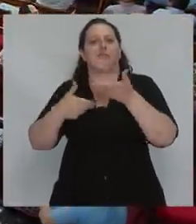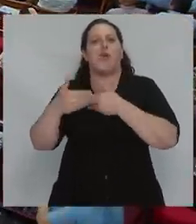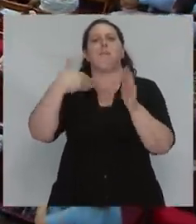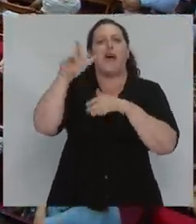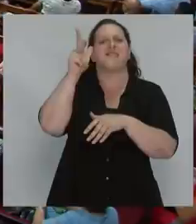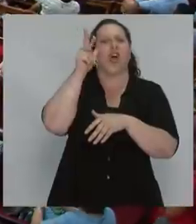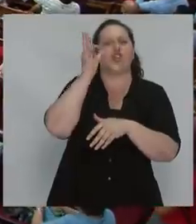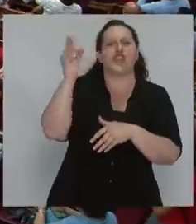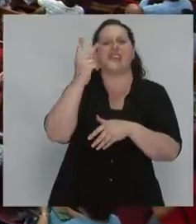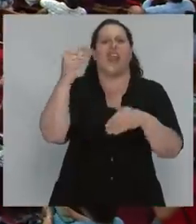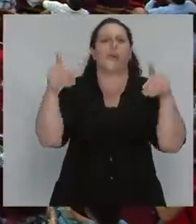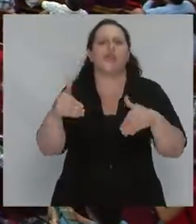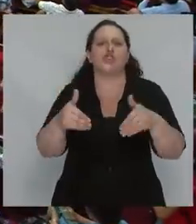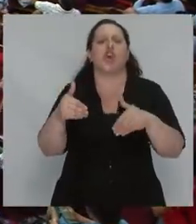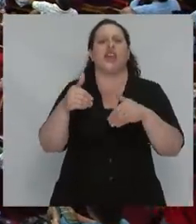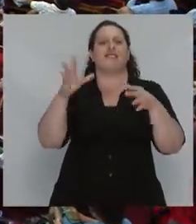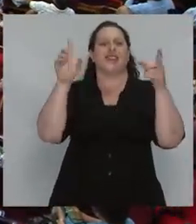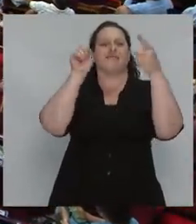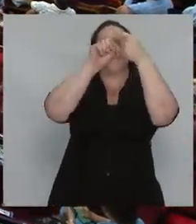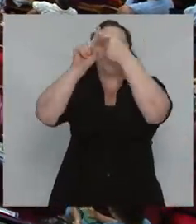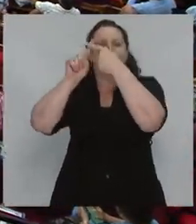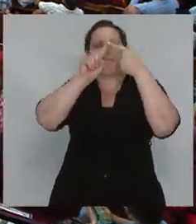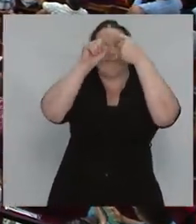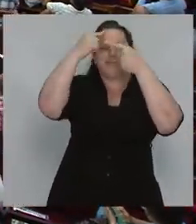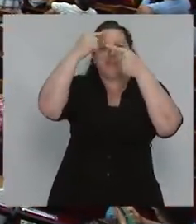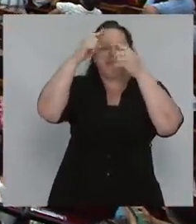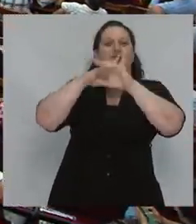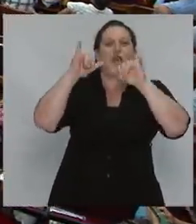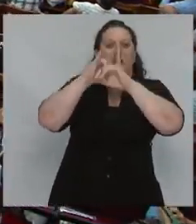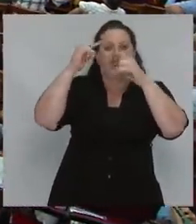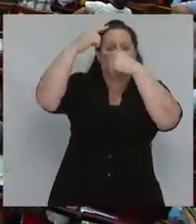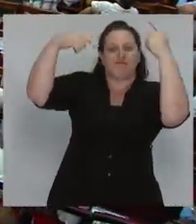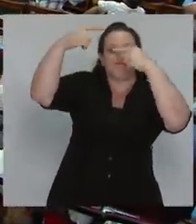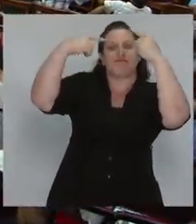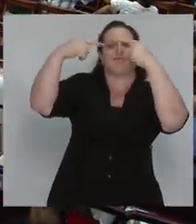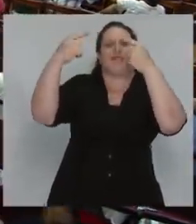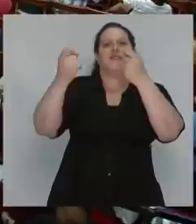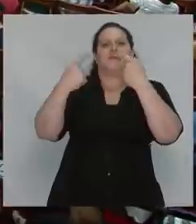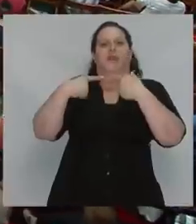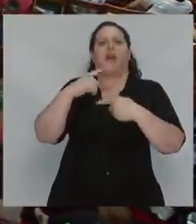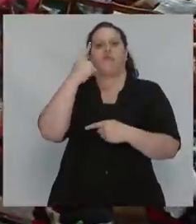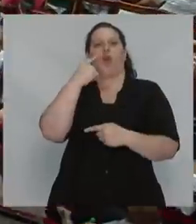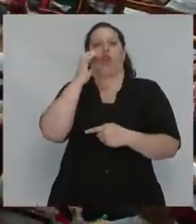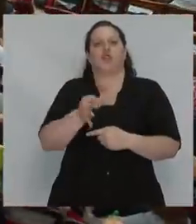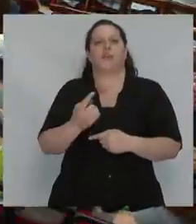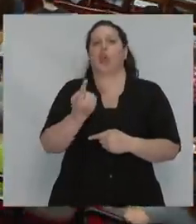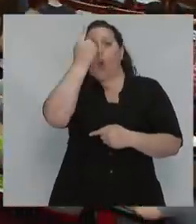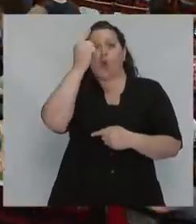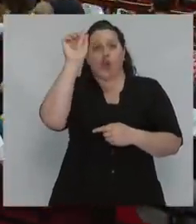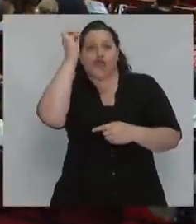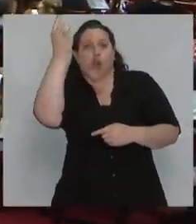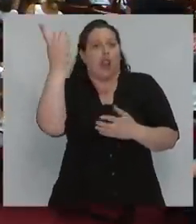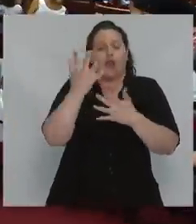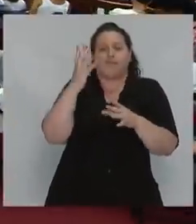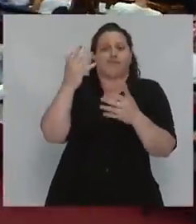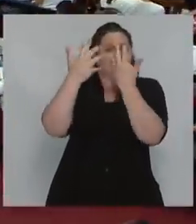sinapsis hay constantemente intercambiando información. La solución a todas estas contradicciones que vamos a tener que cabalgar y que, si